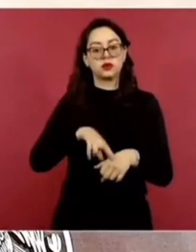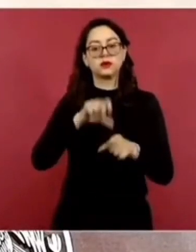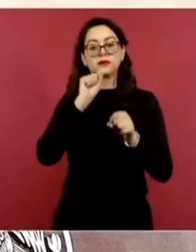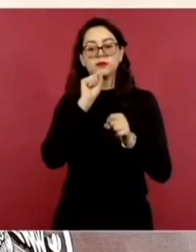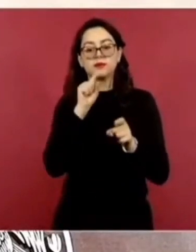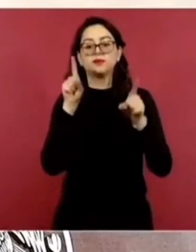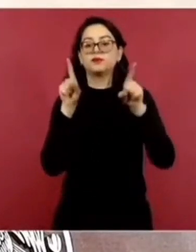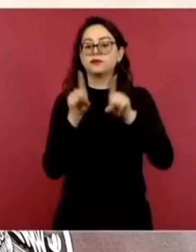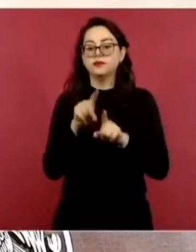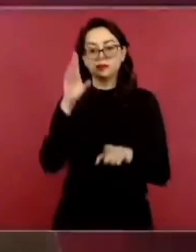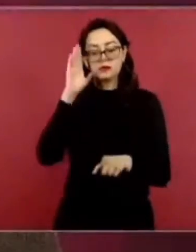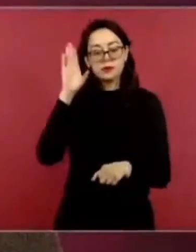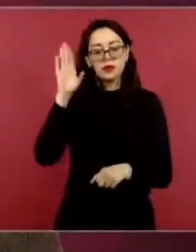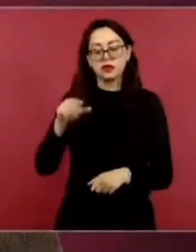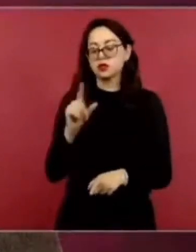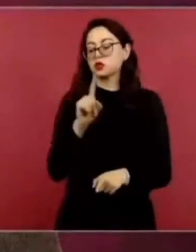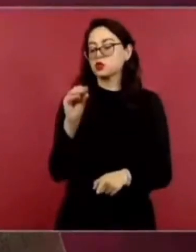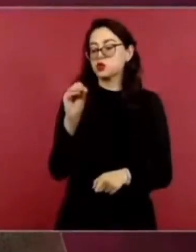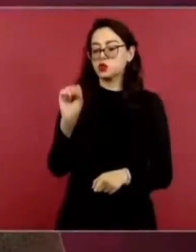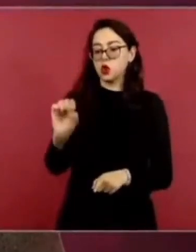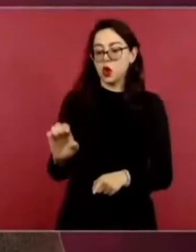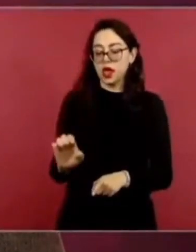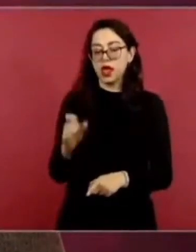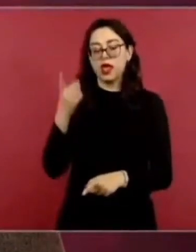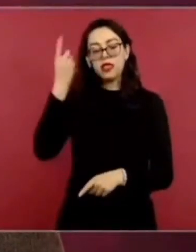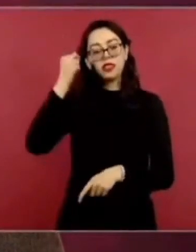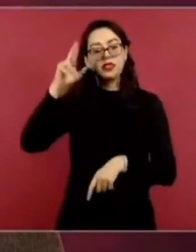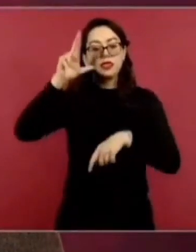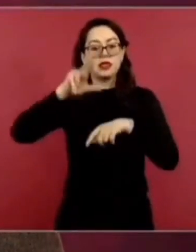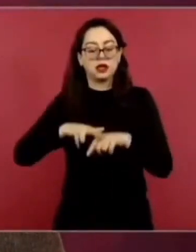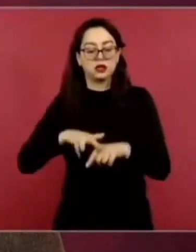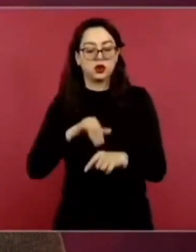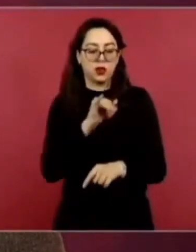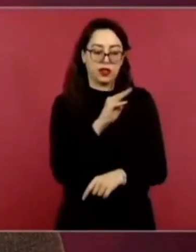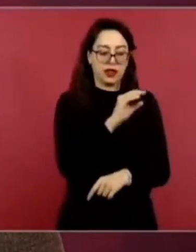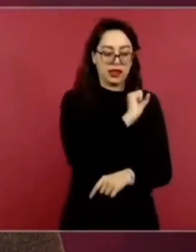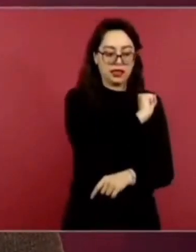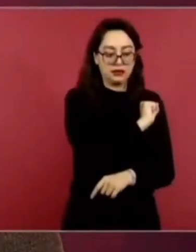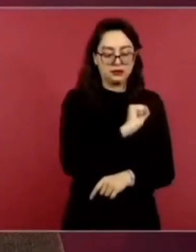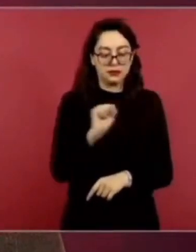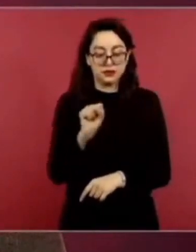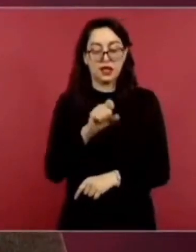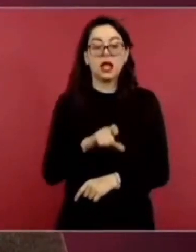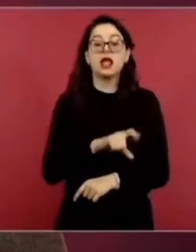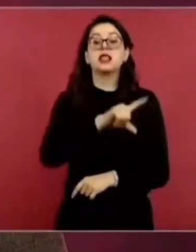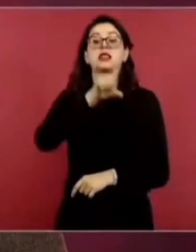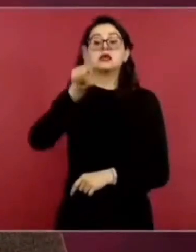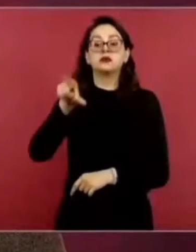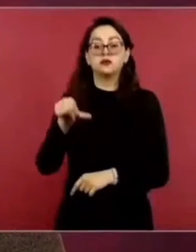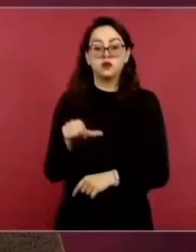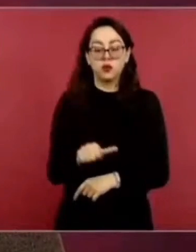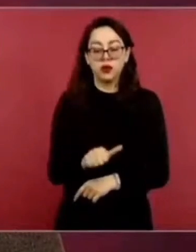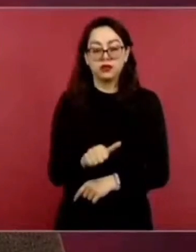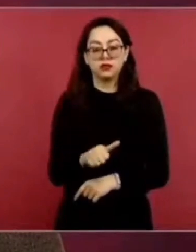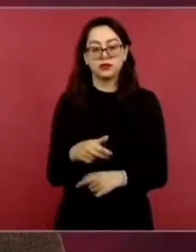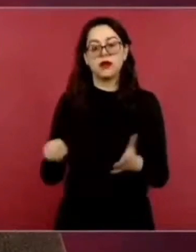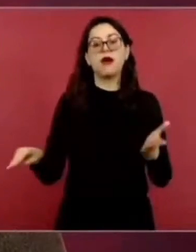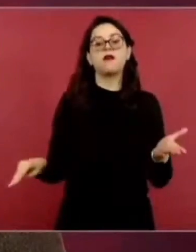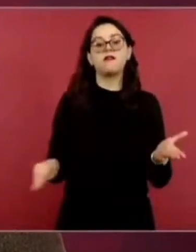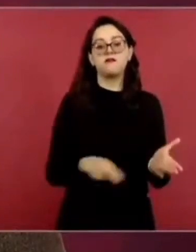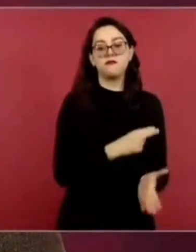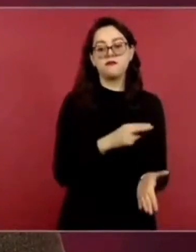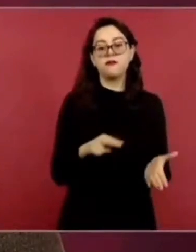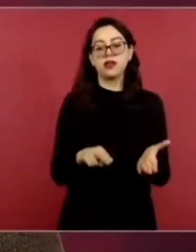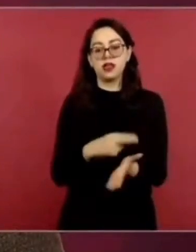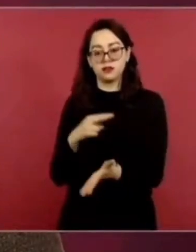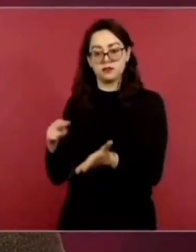maestro Zoé Robledo, director general del IMSS, y acto seguido, se llevará a cabo la firma